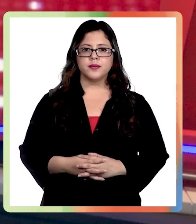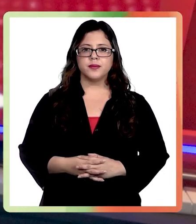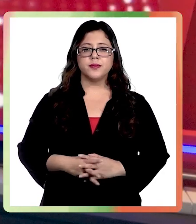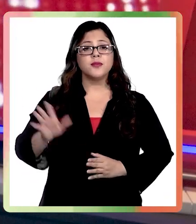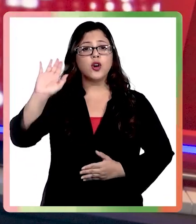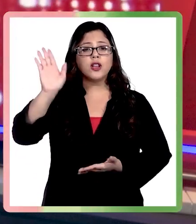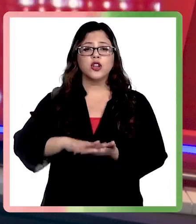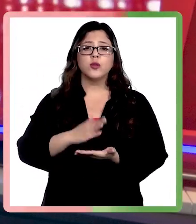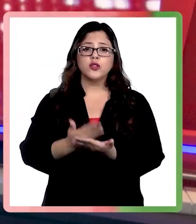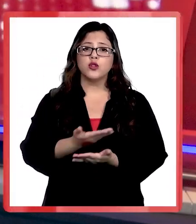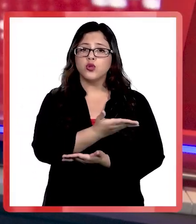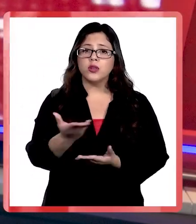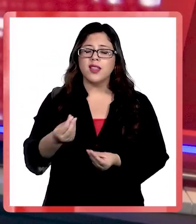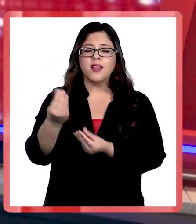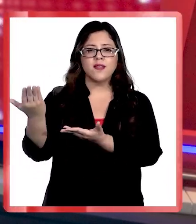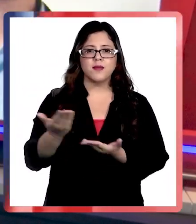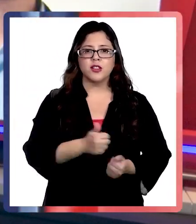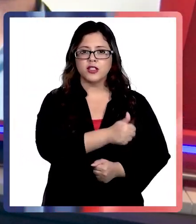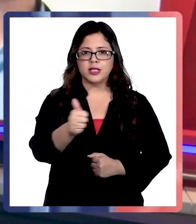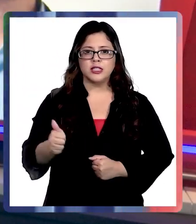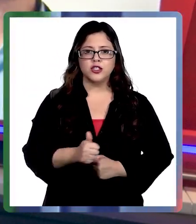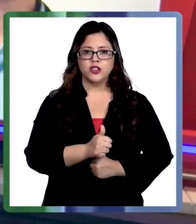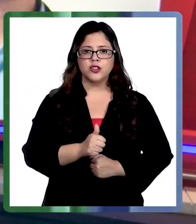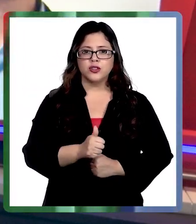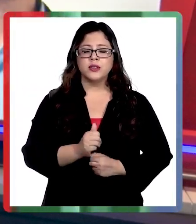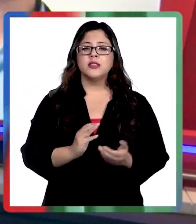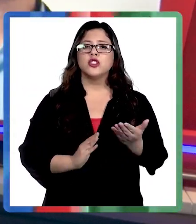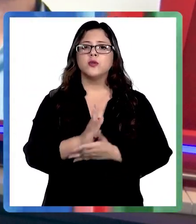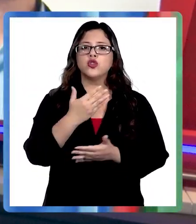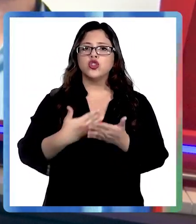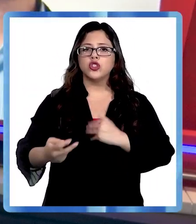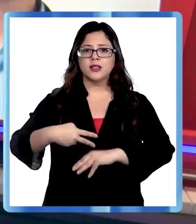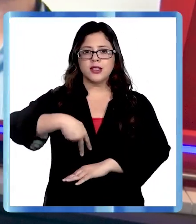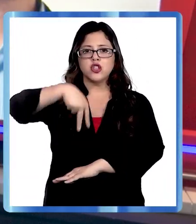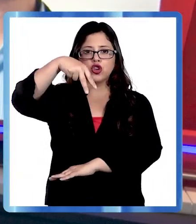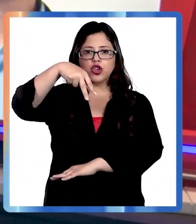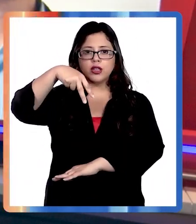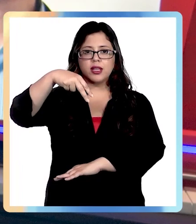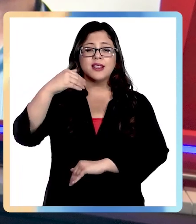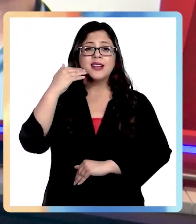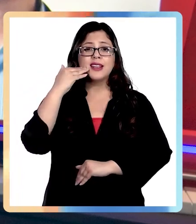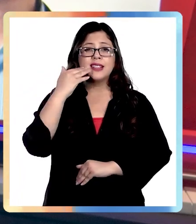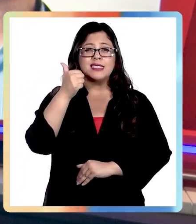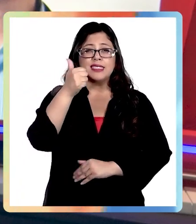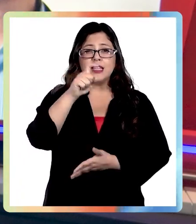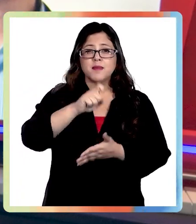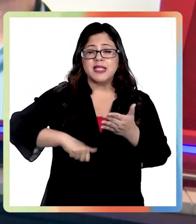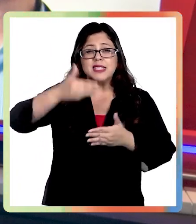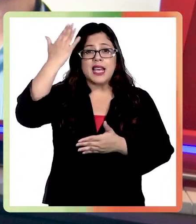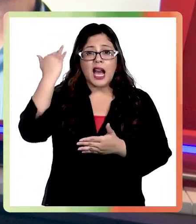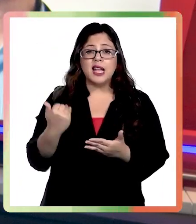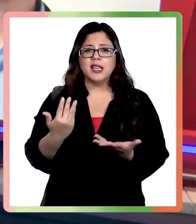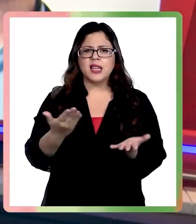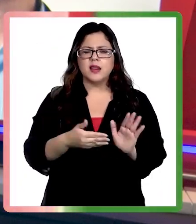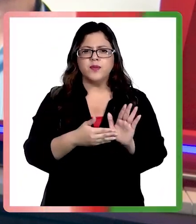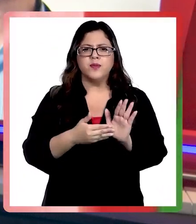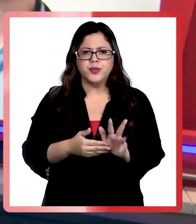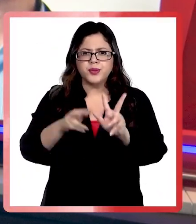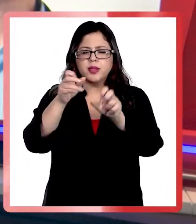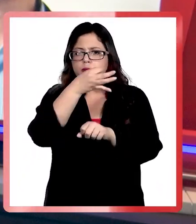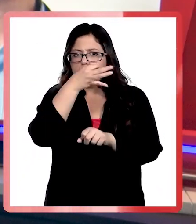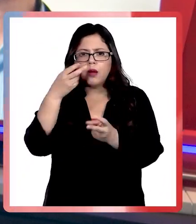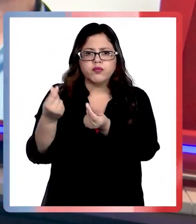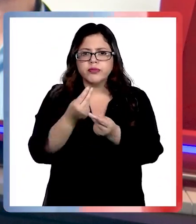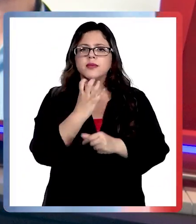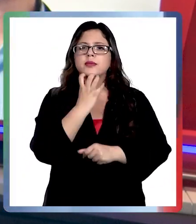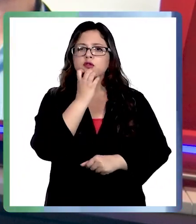¿Qué tal? ¿Cómo están ustedes? Bienvenidas y bienvenidos. Comenzamos en el norte. Hace casi seis meses explotó el escándalo de corrupción